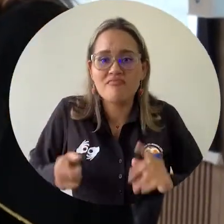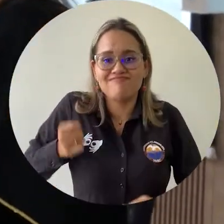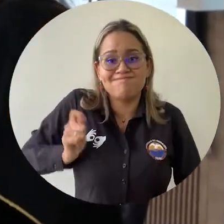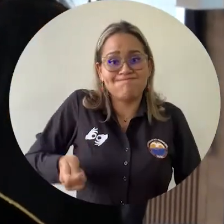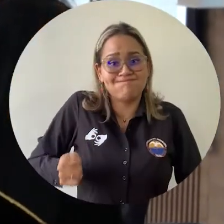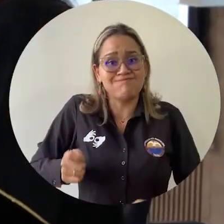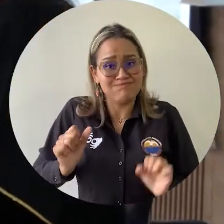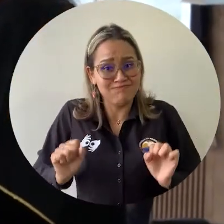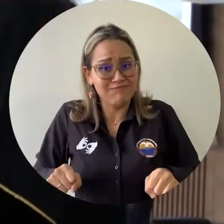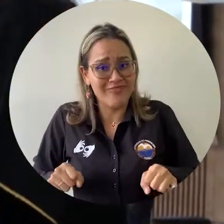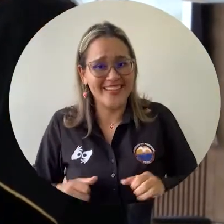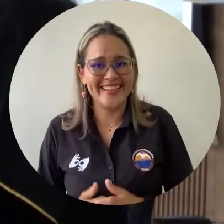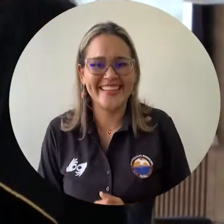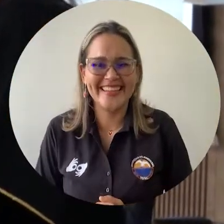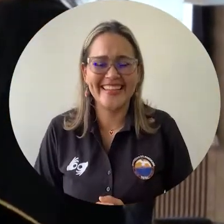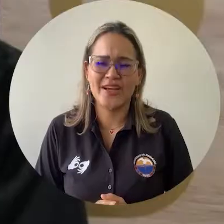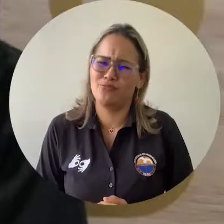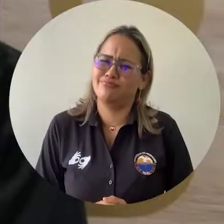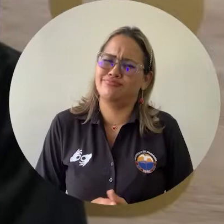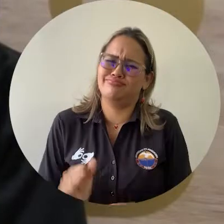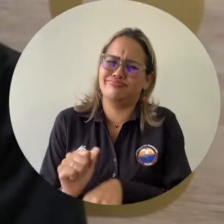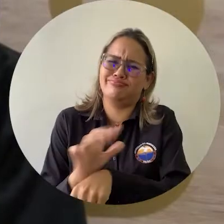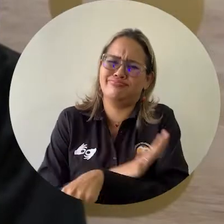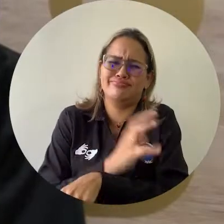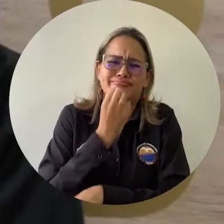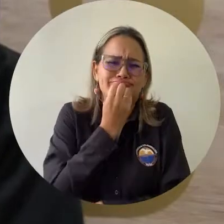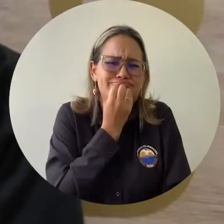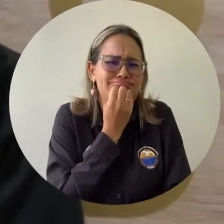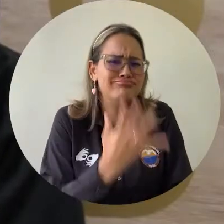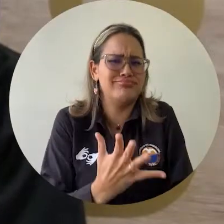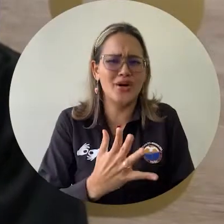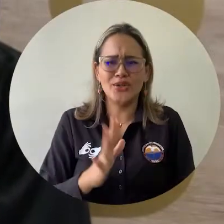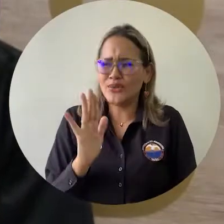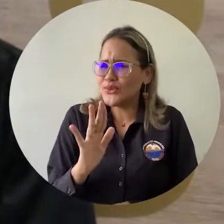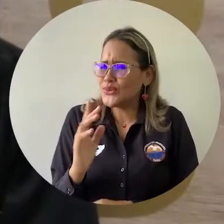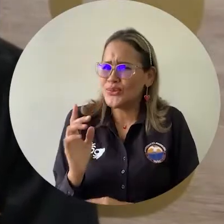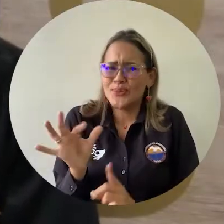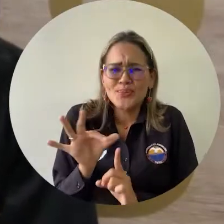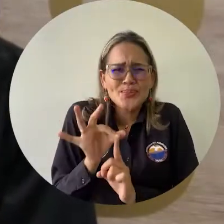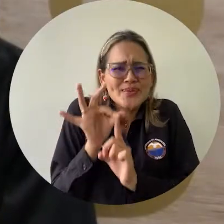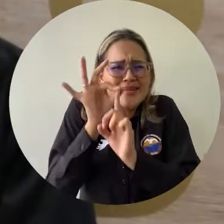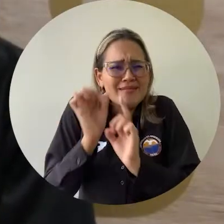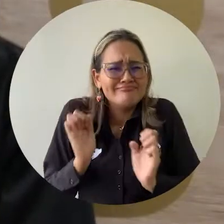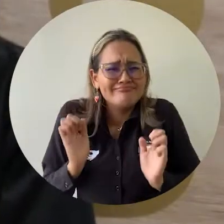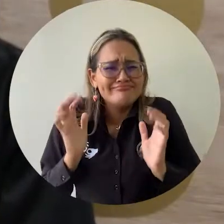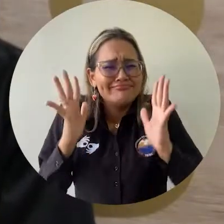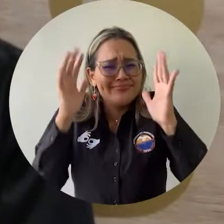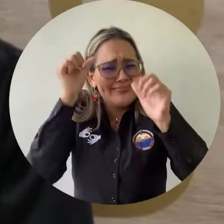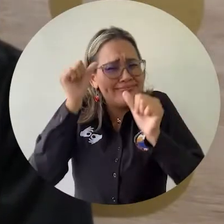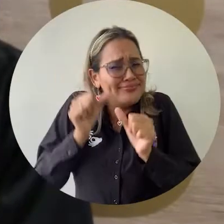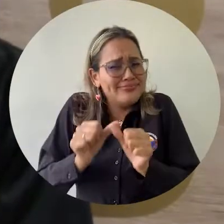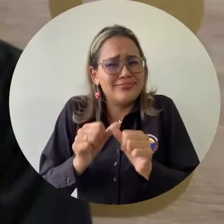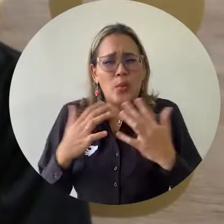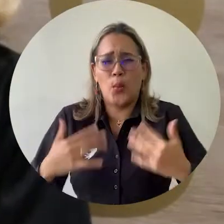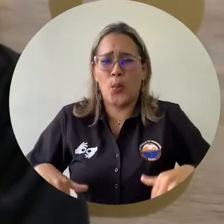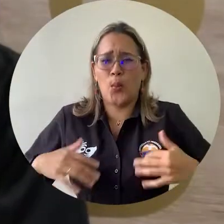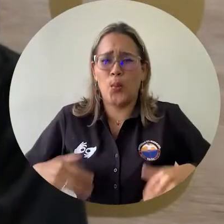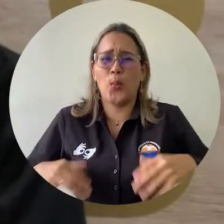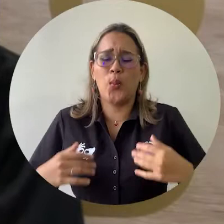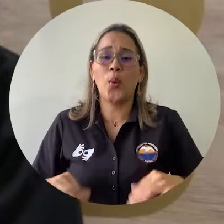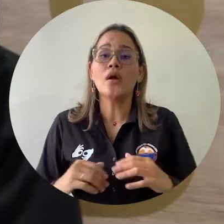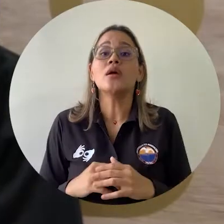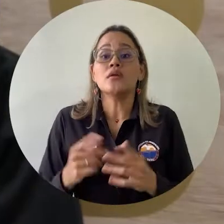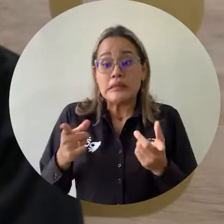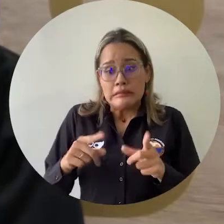abogada de esta universidad. Es hermosa este tipo de ceremonias, como lo dije, y muy